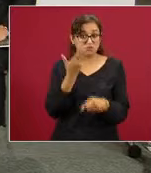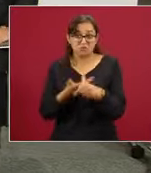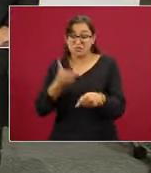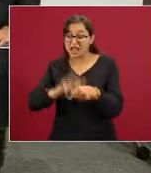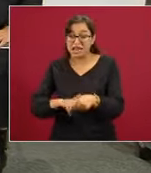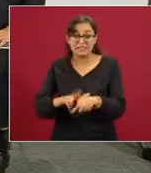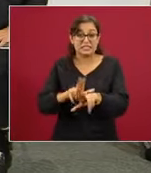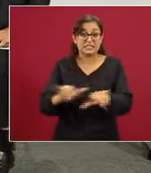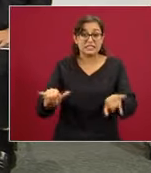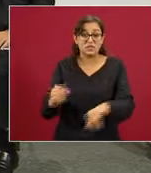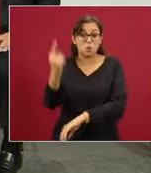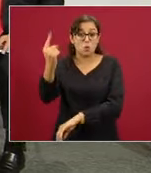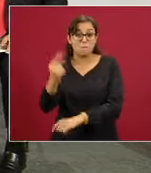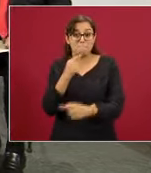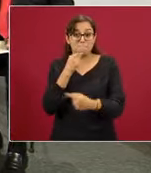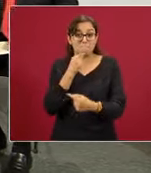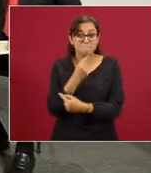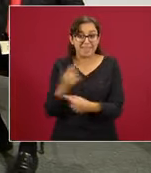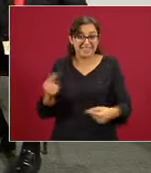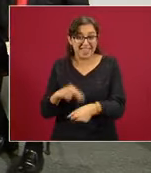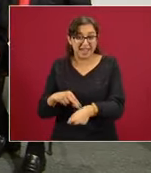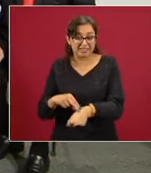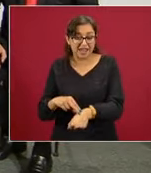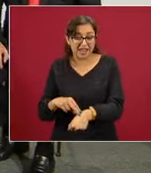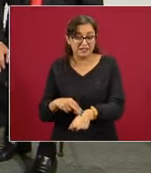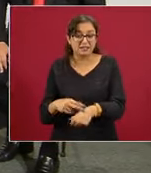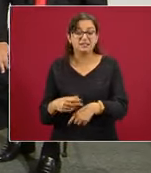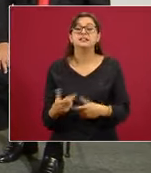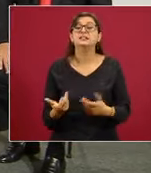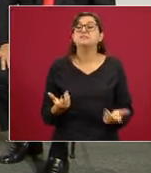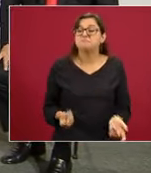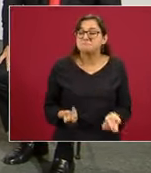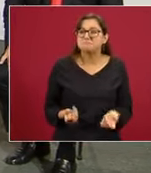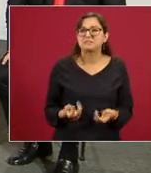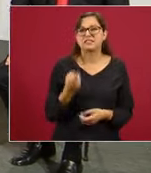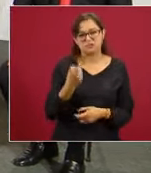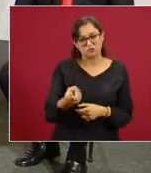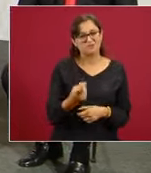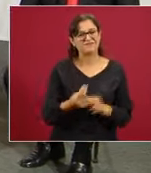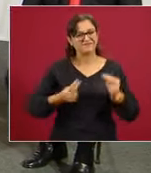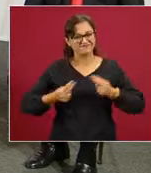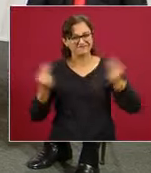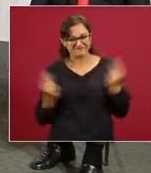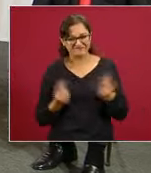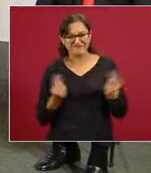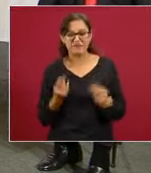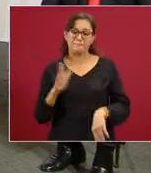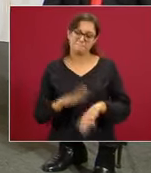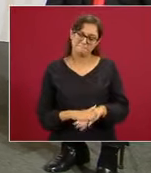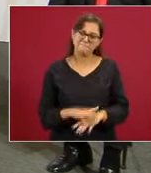Entonces, lo que más se necesita son especialistas,